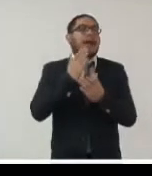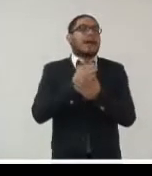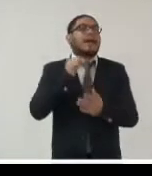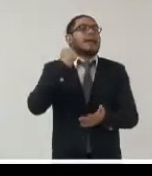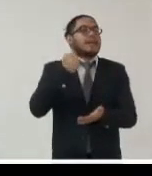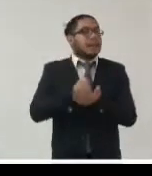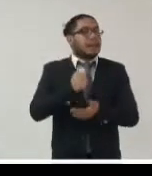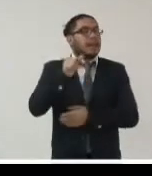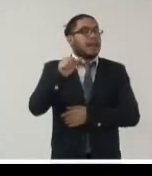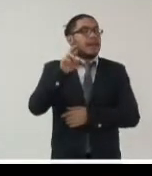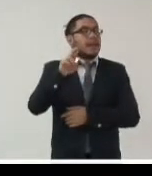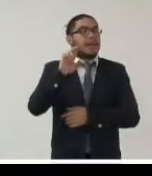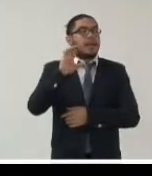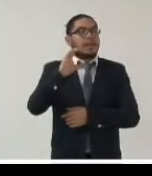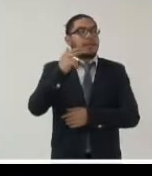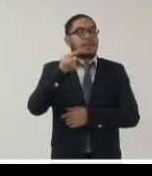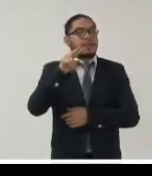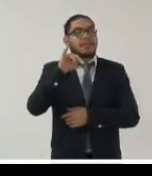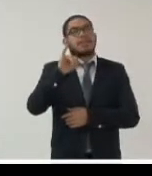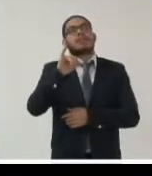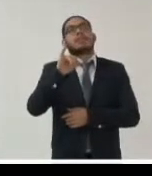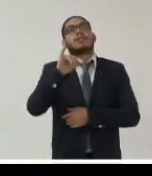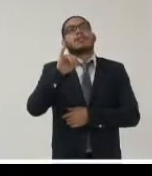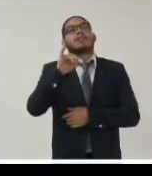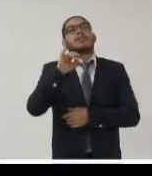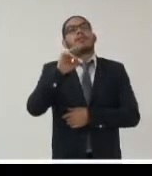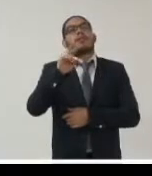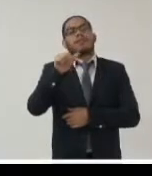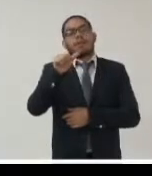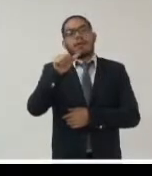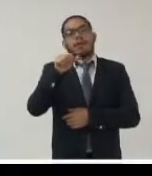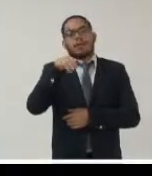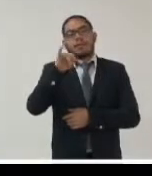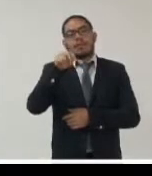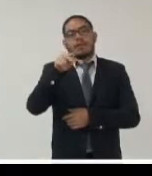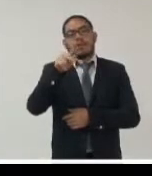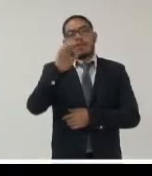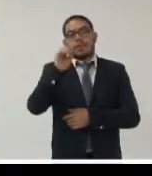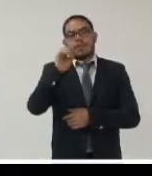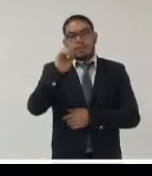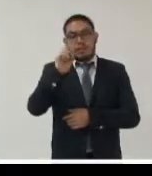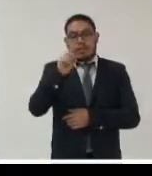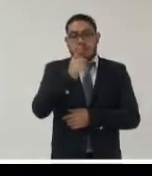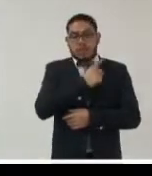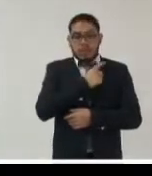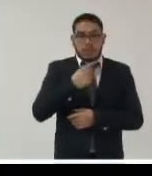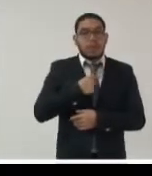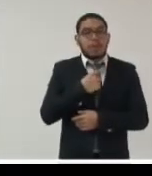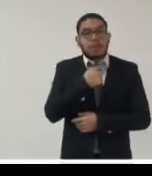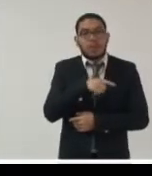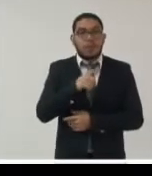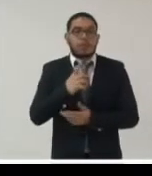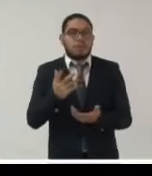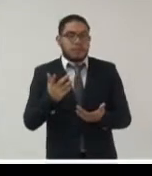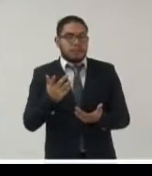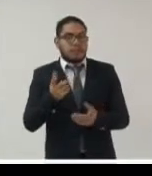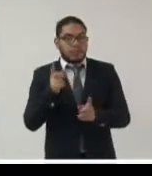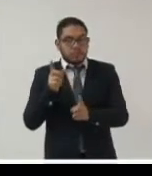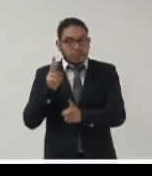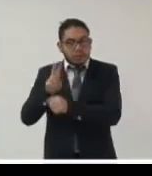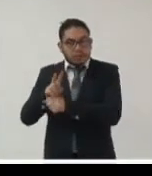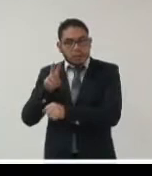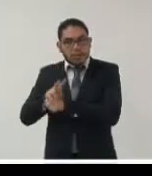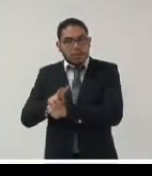los datos que son documentos de archivos deben de estar archivados bajo cadena de